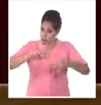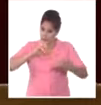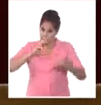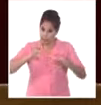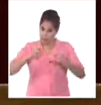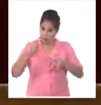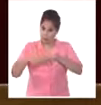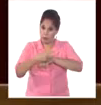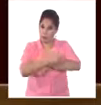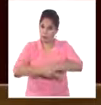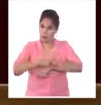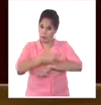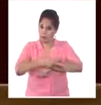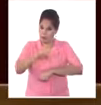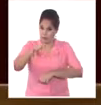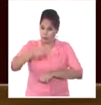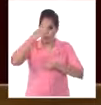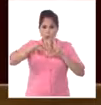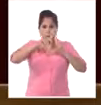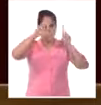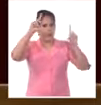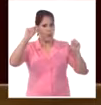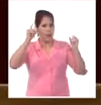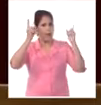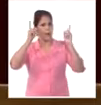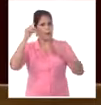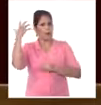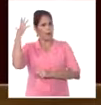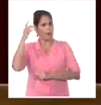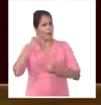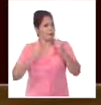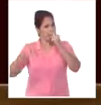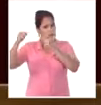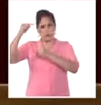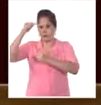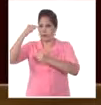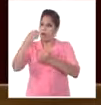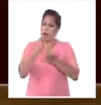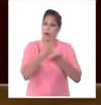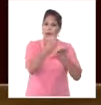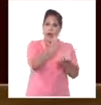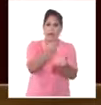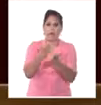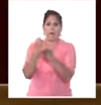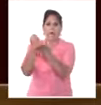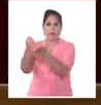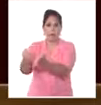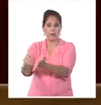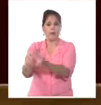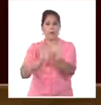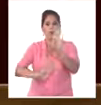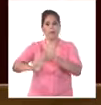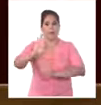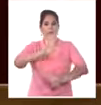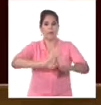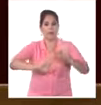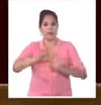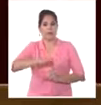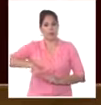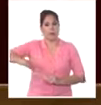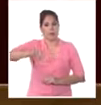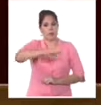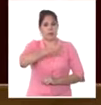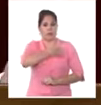internacional actual Cuba mantiene su política exterior de principio de solidaridad y de defensa de las causas justas.